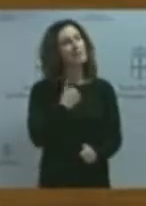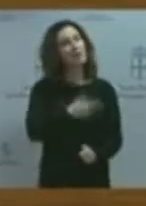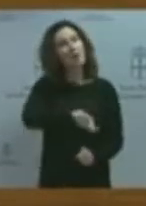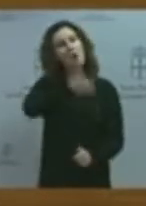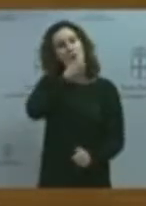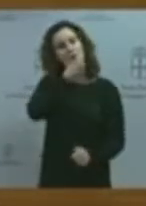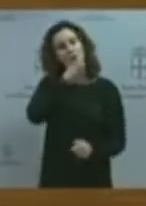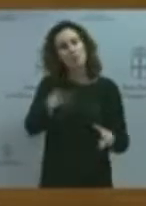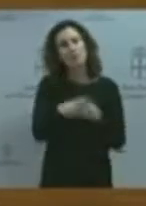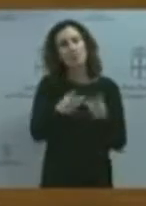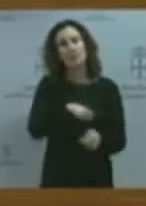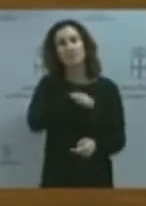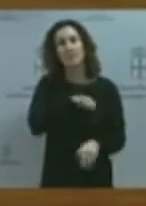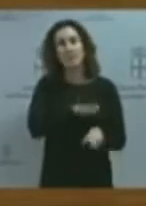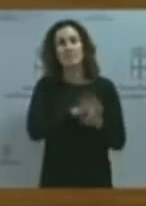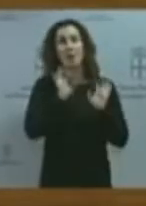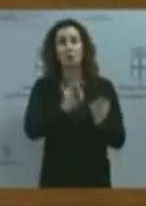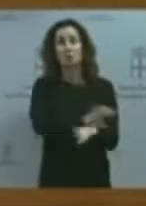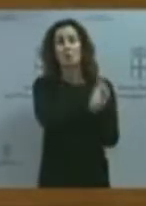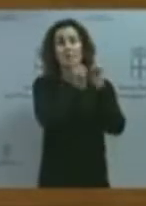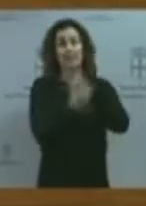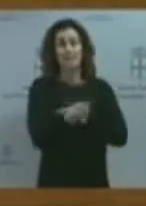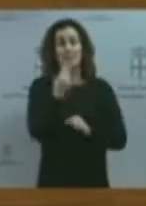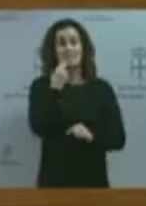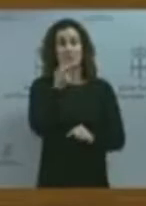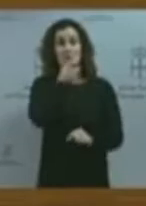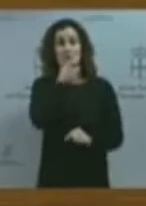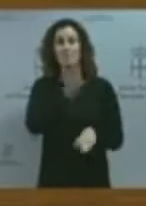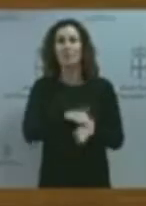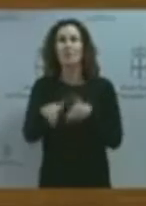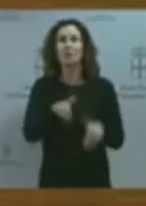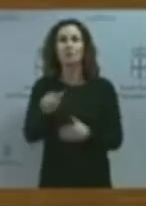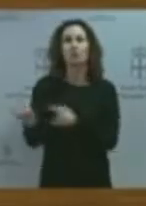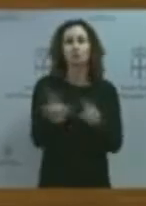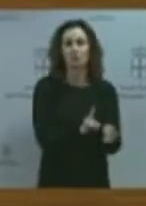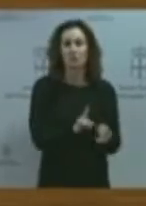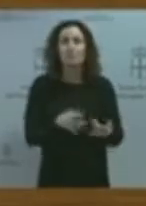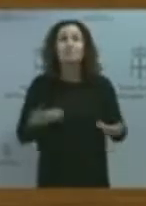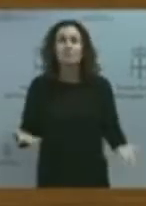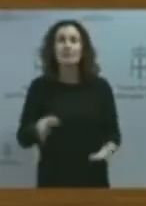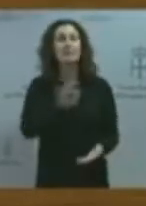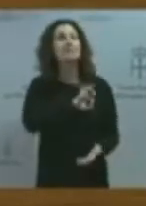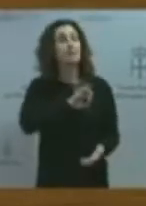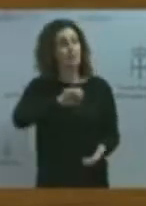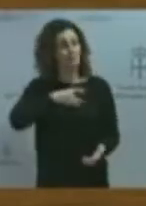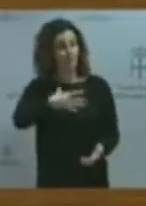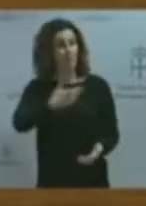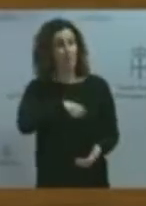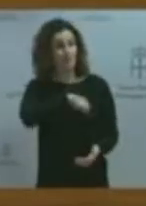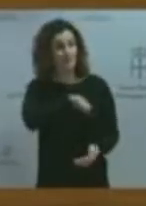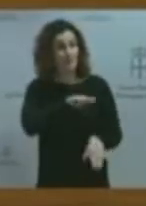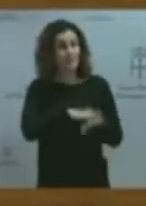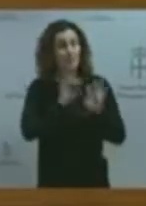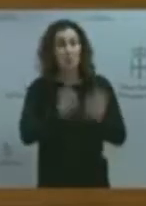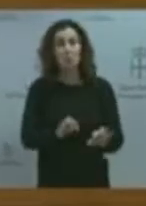y odio en su caladero de votos. Señor Blanco, no quiere una España donde le rompan la cabeza a un policía. No quiere una